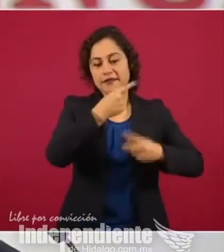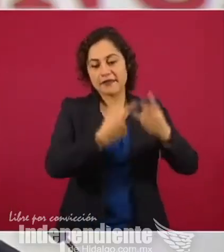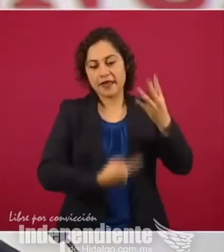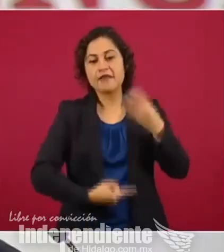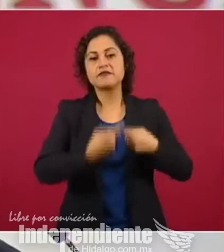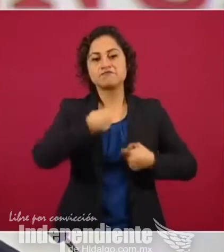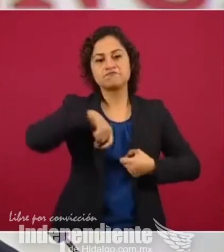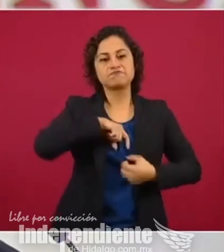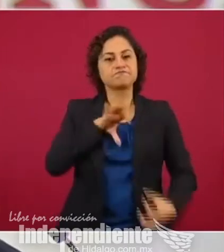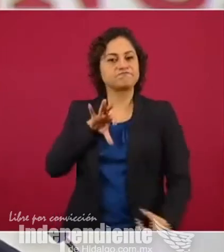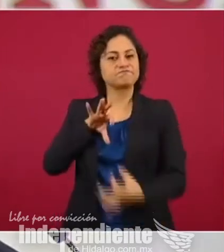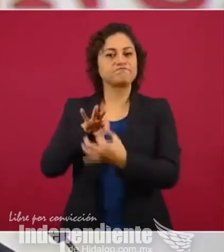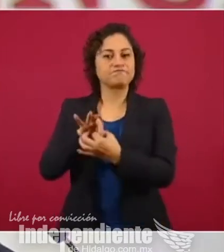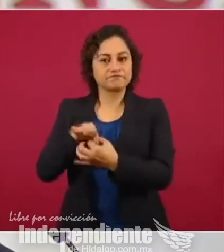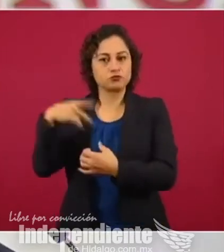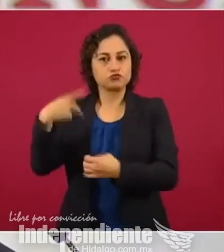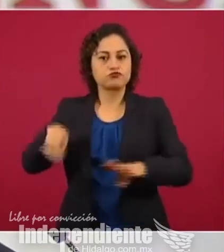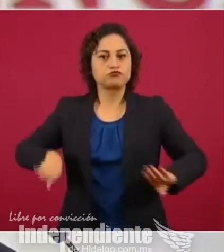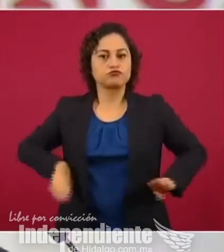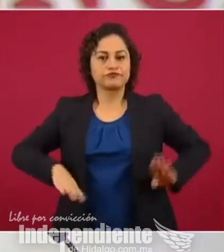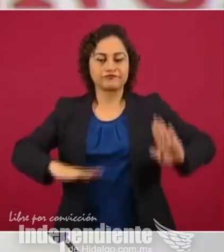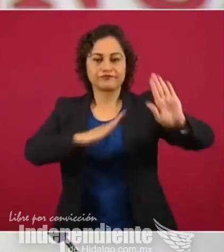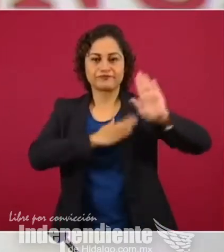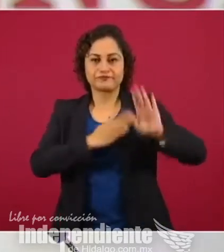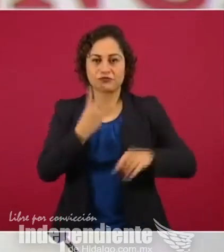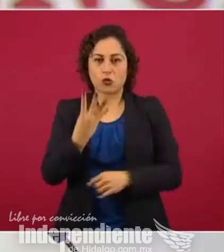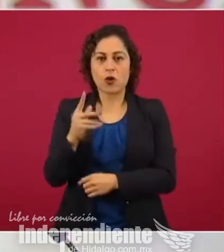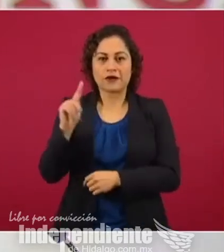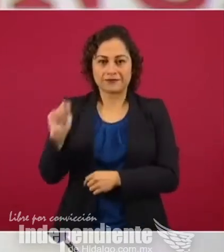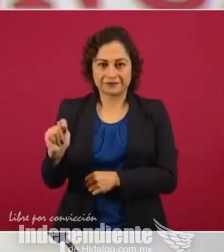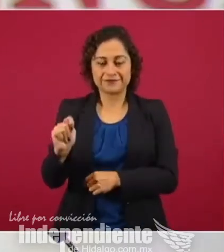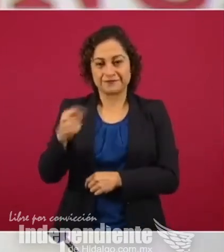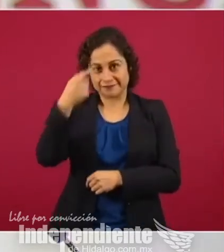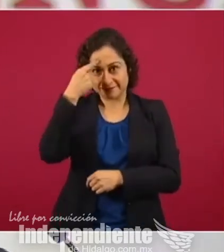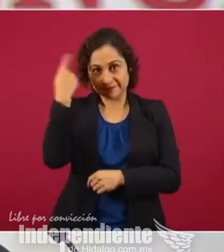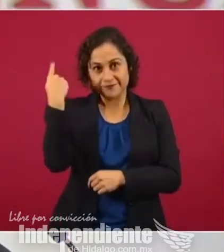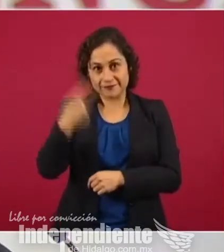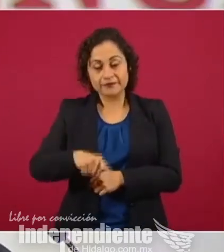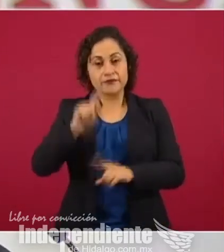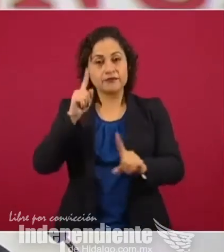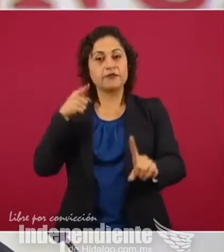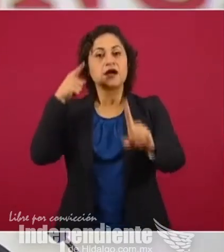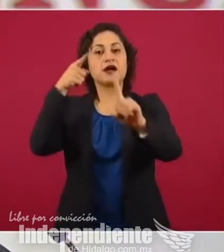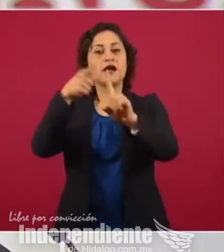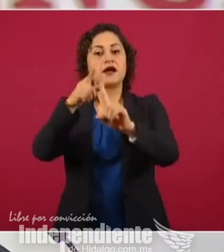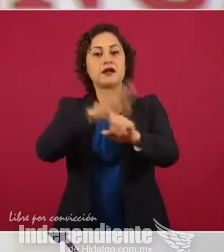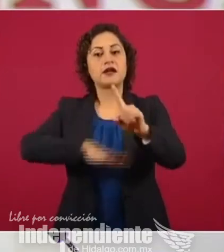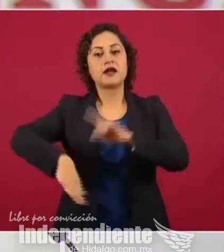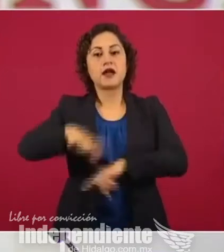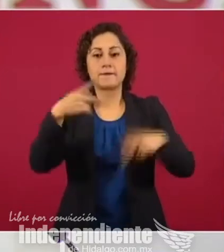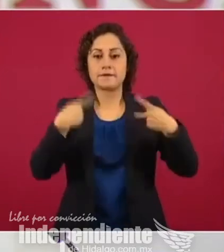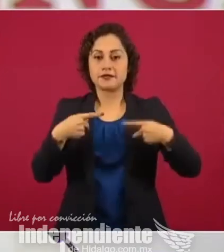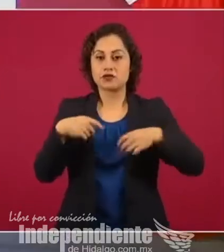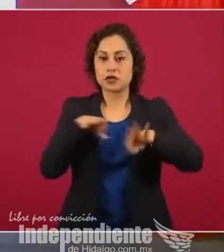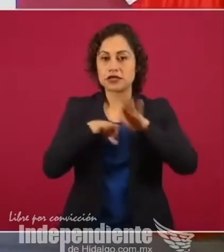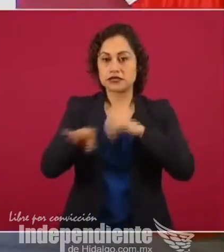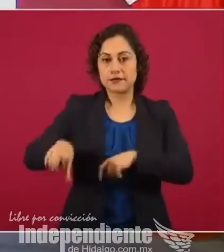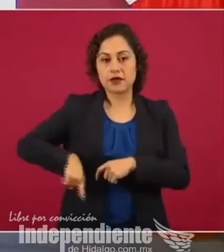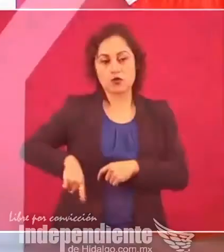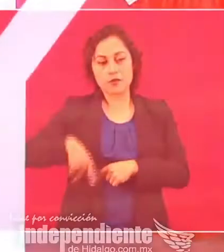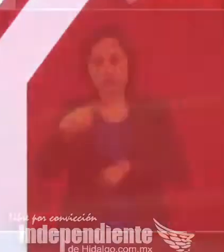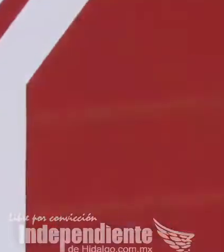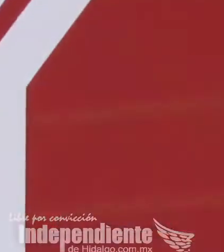Transformación, al ofrecer las condiciones que permitan elevar la calidad de vida del trabajador del Estado y de sus